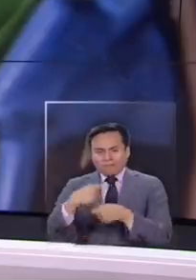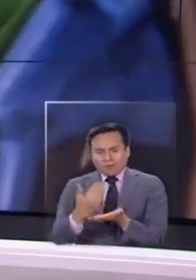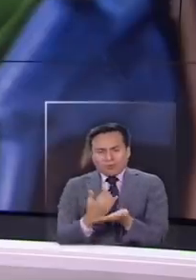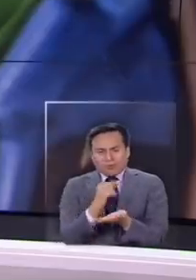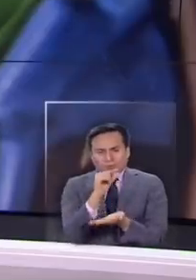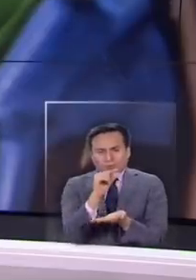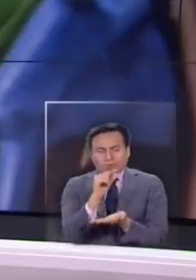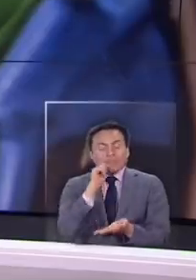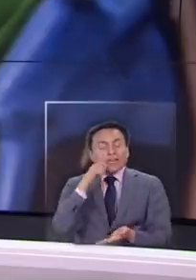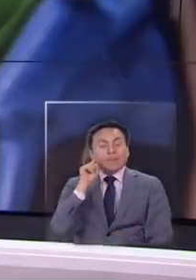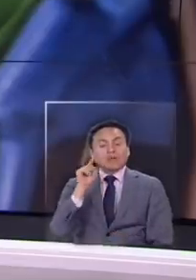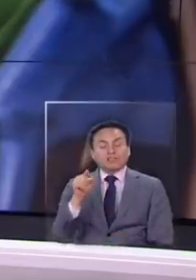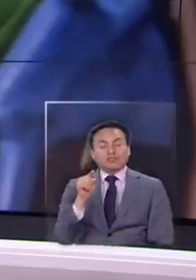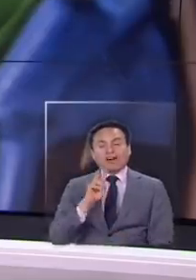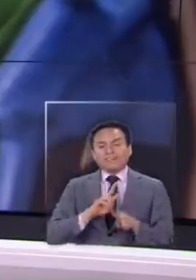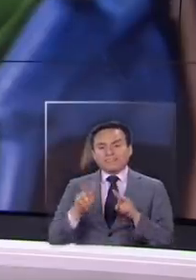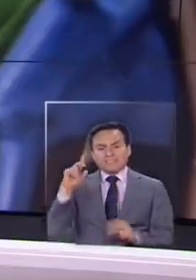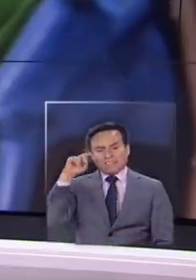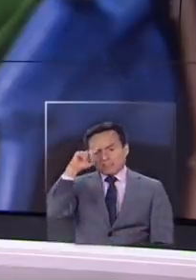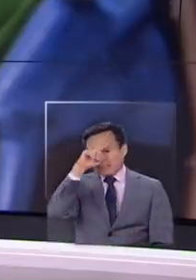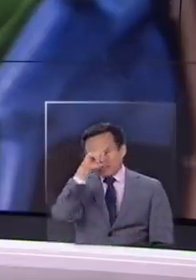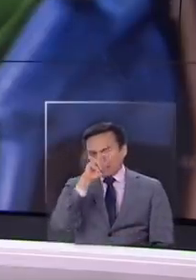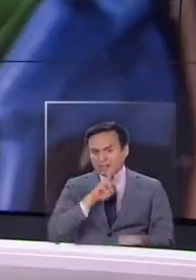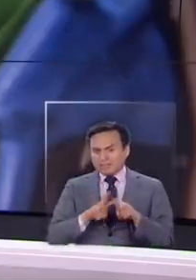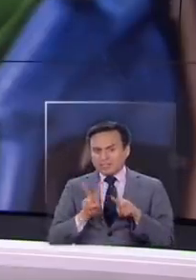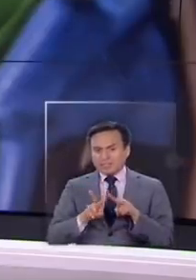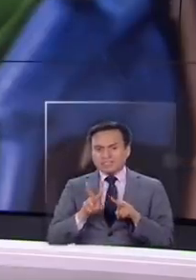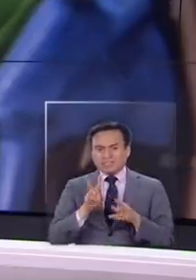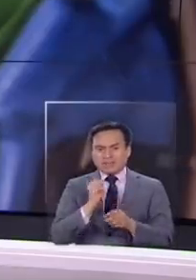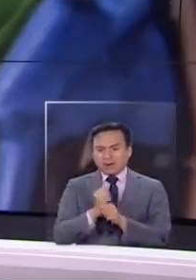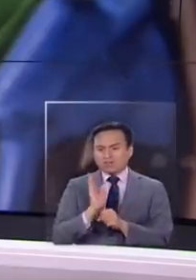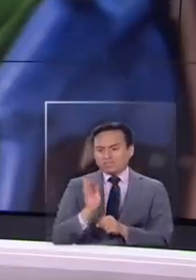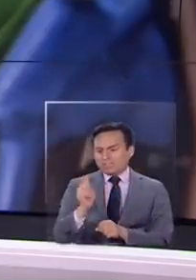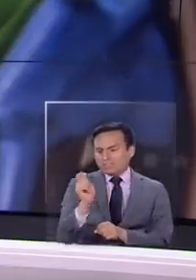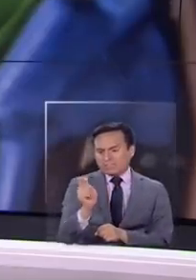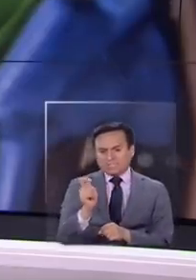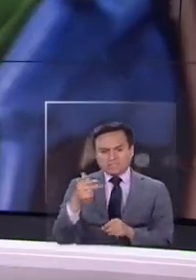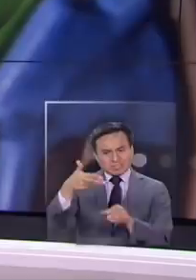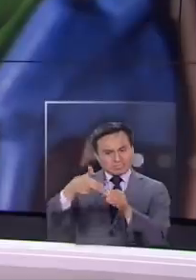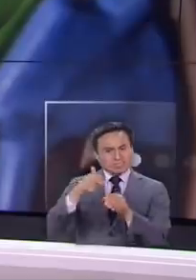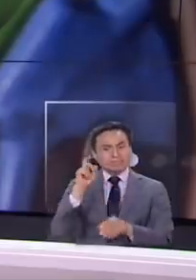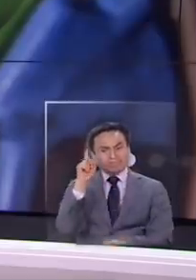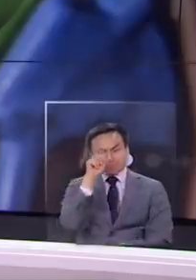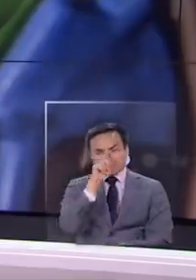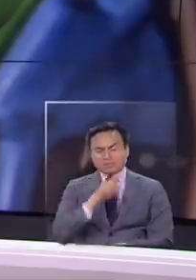es por eso que se hace difícil mantener muchos puestos de trabajo en ese sector.